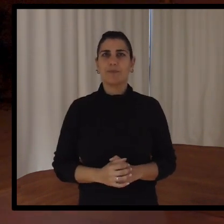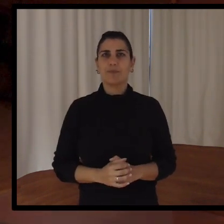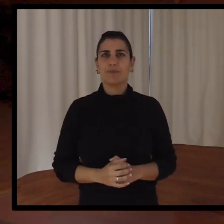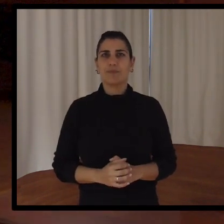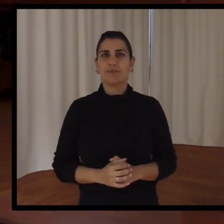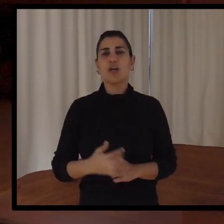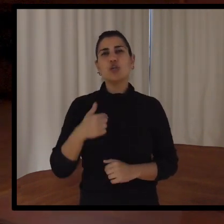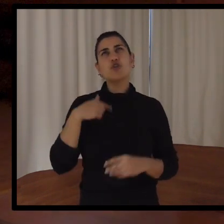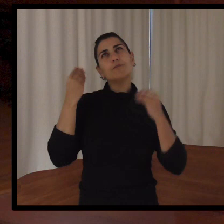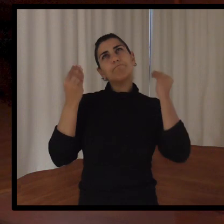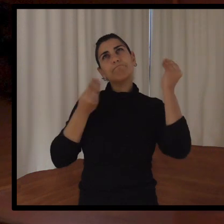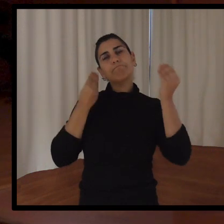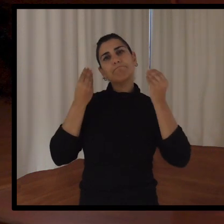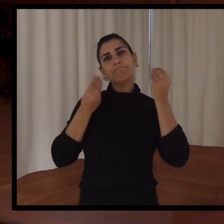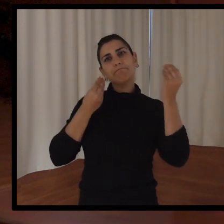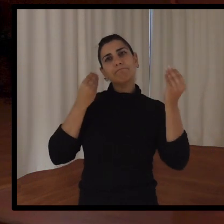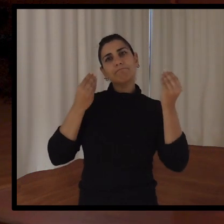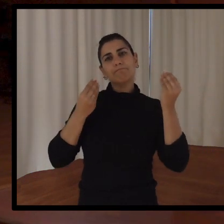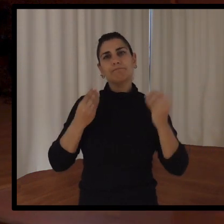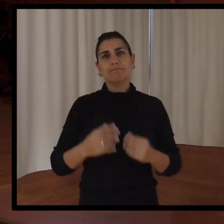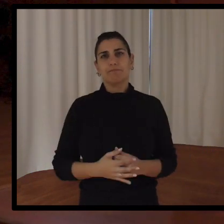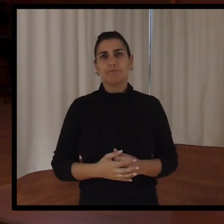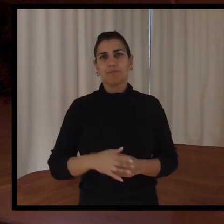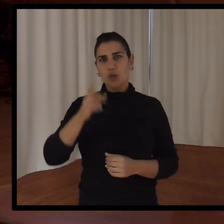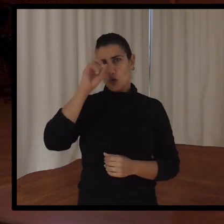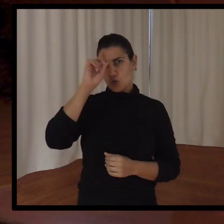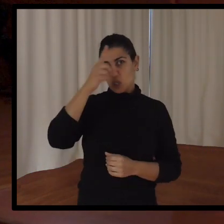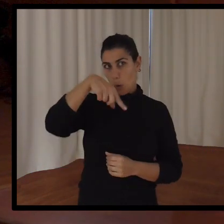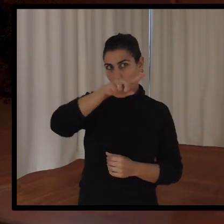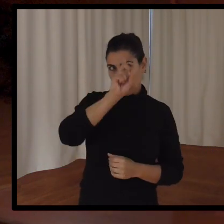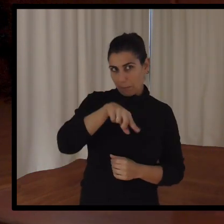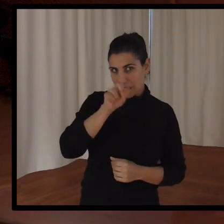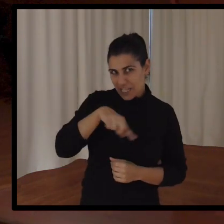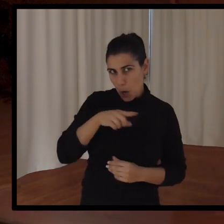La verdad es que me estaba preguntando, no sé si ustedes también,